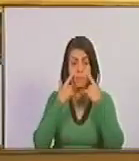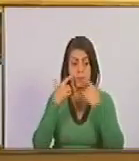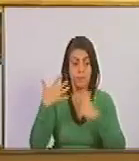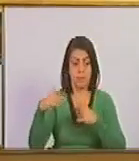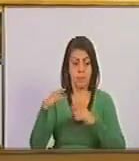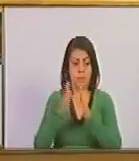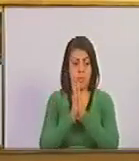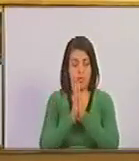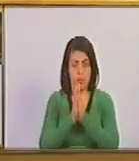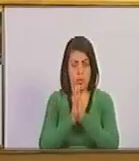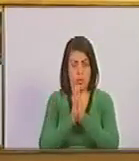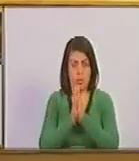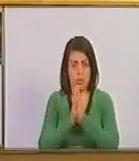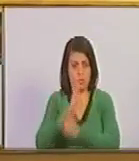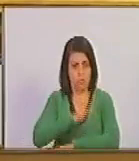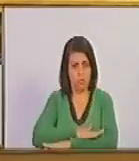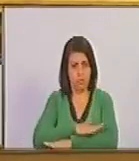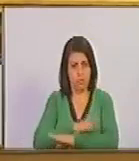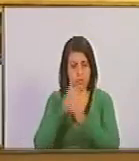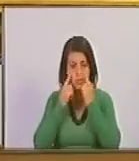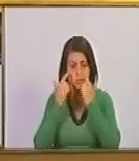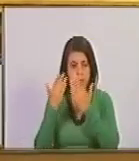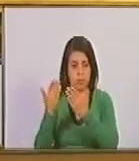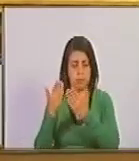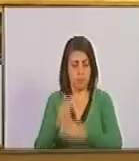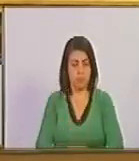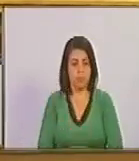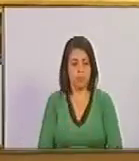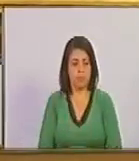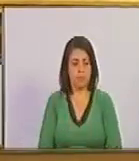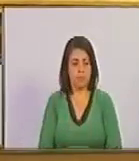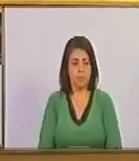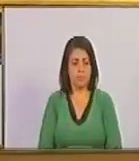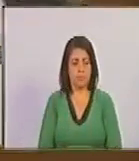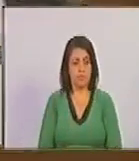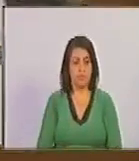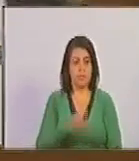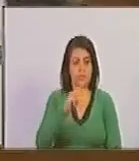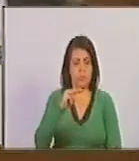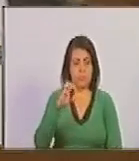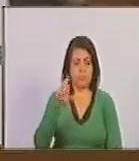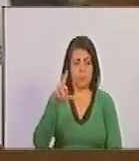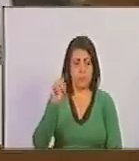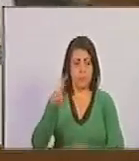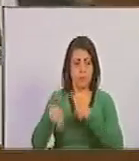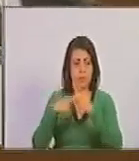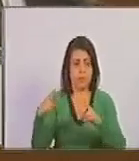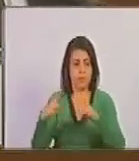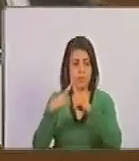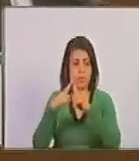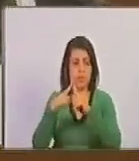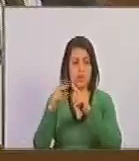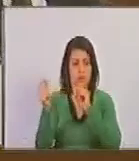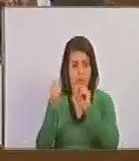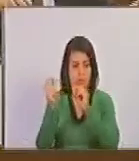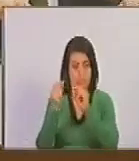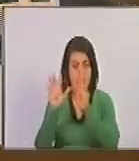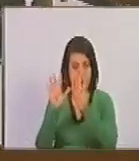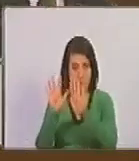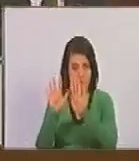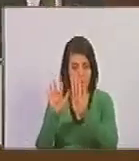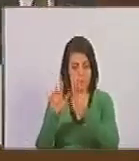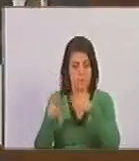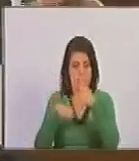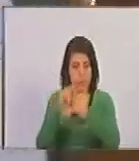izquierda, por favor. Melo. Melo y Rondero se encuentran después de la salida, pero déjenos que continúen la sesión.